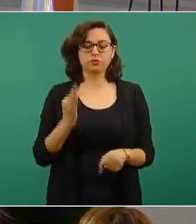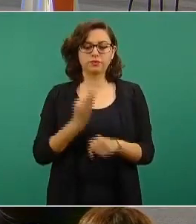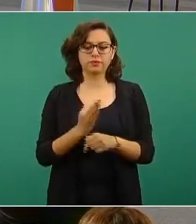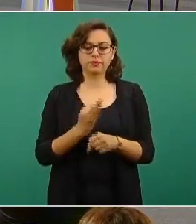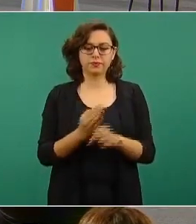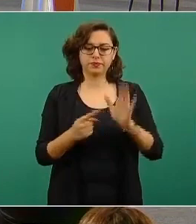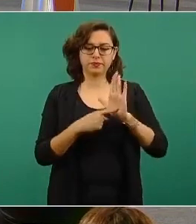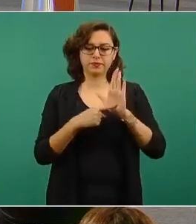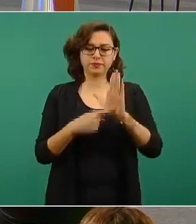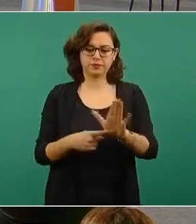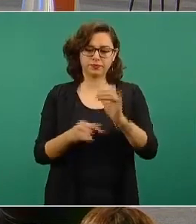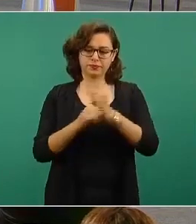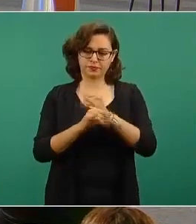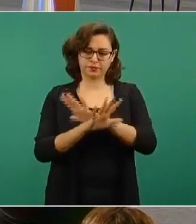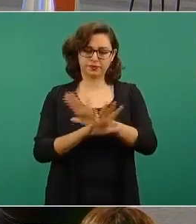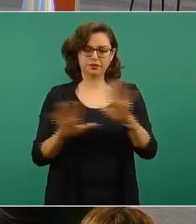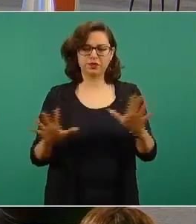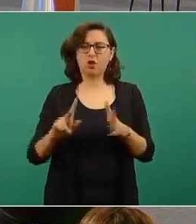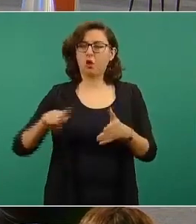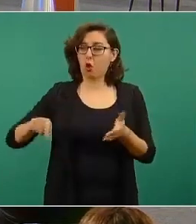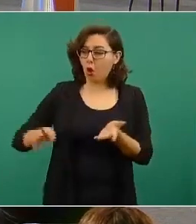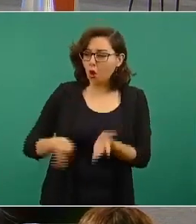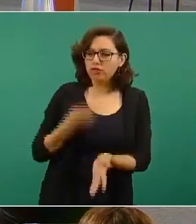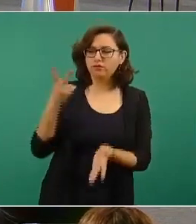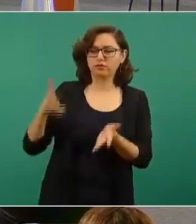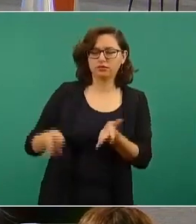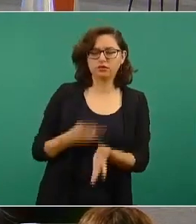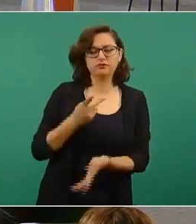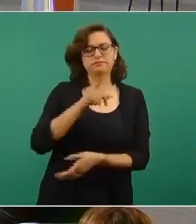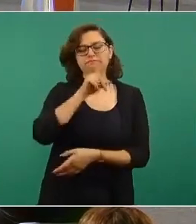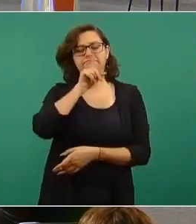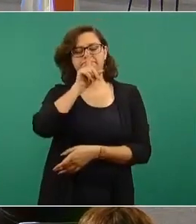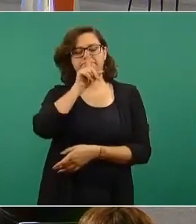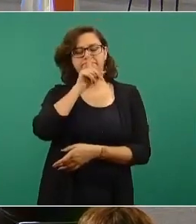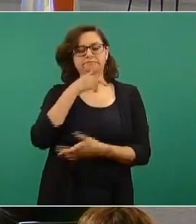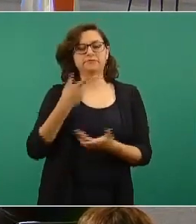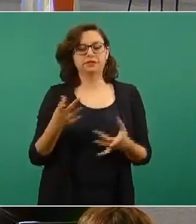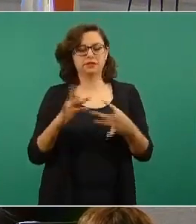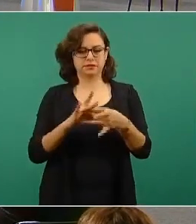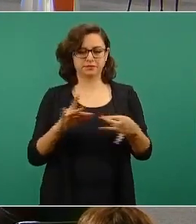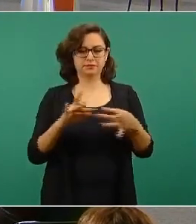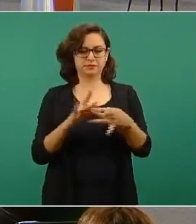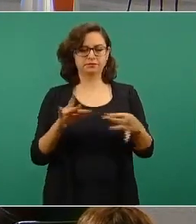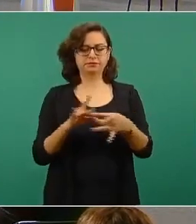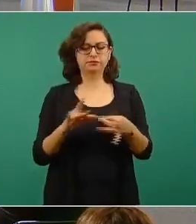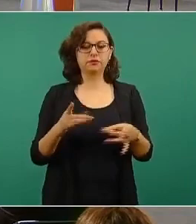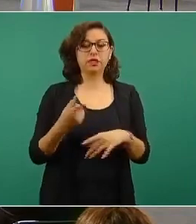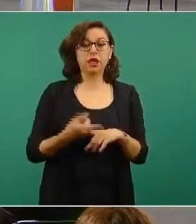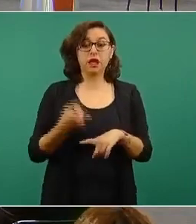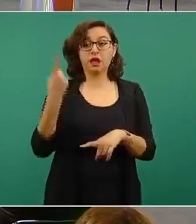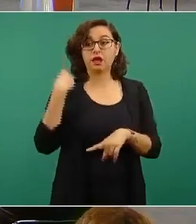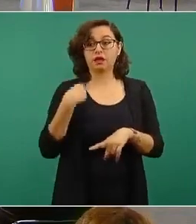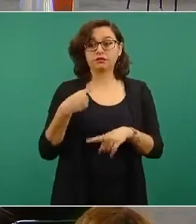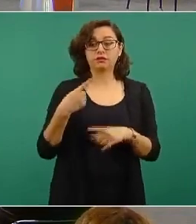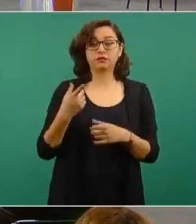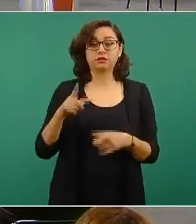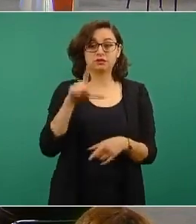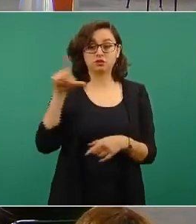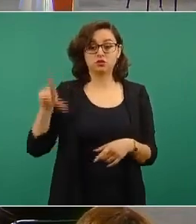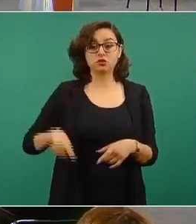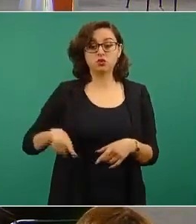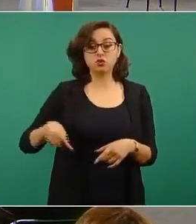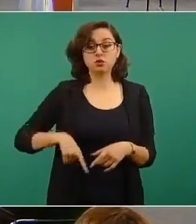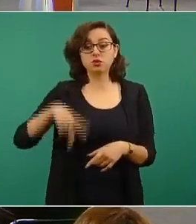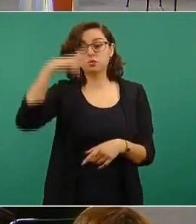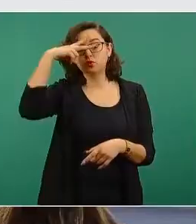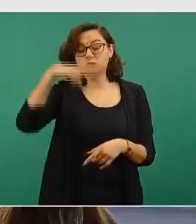para no ser repetitivo. Desde el principio se hizo una estrategia por parte del Gobierno de México que